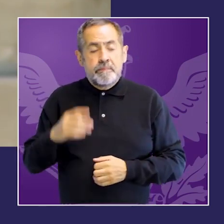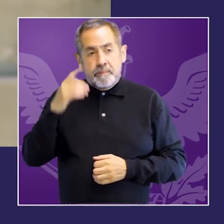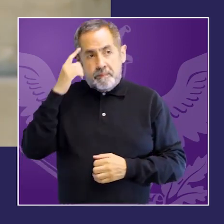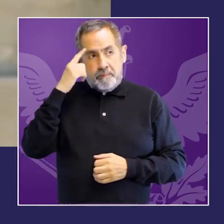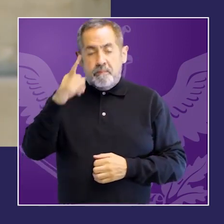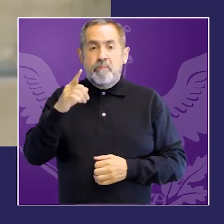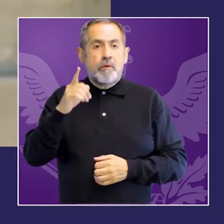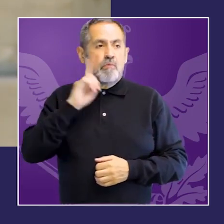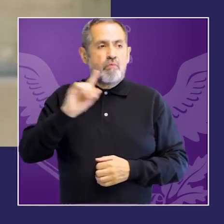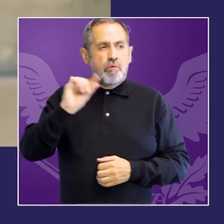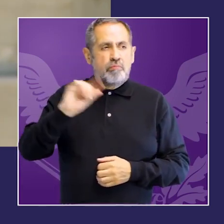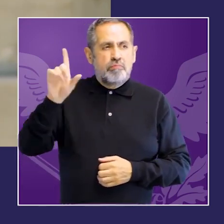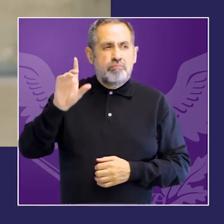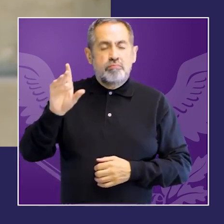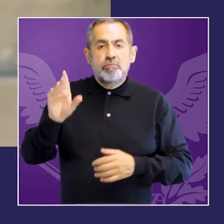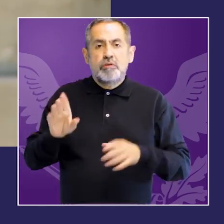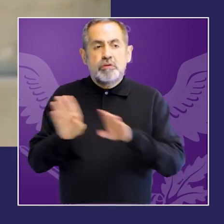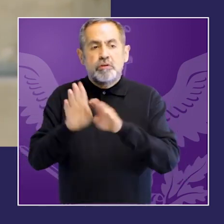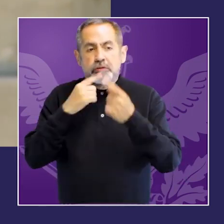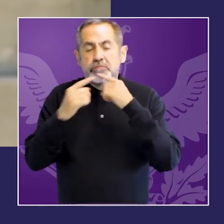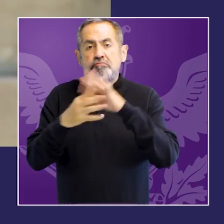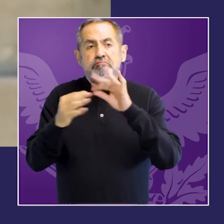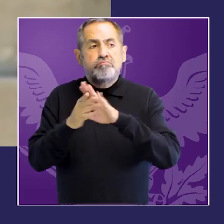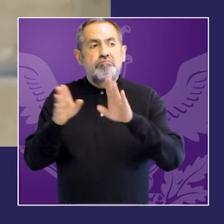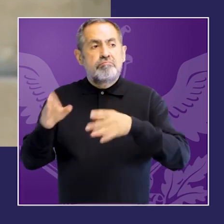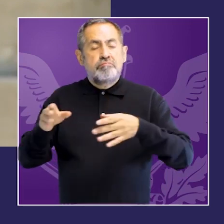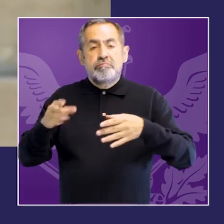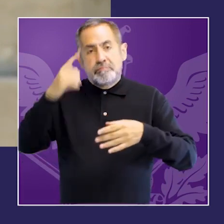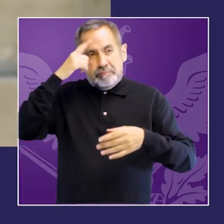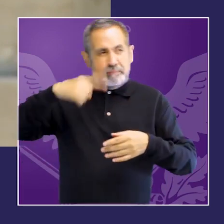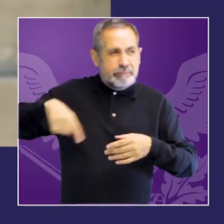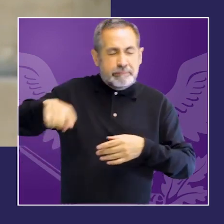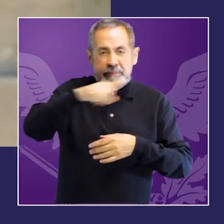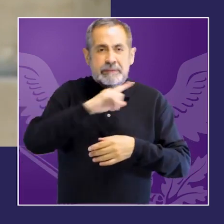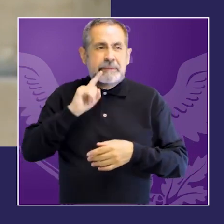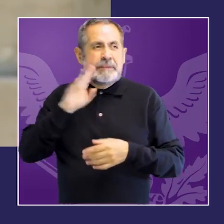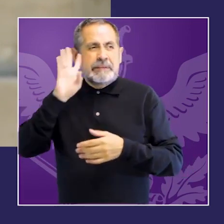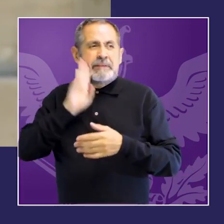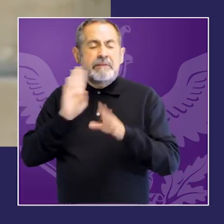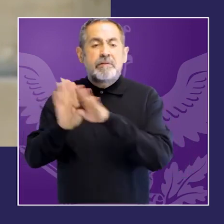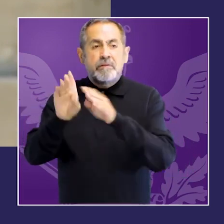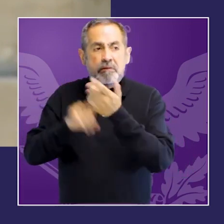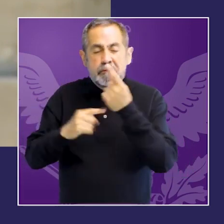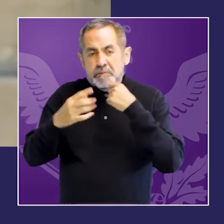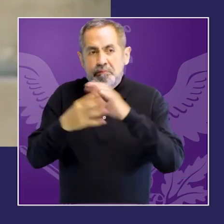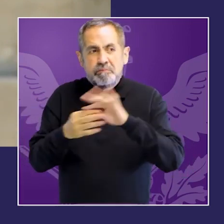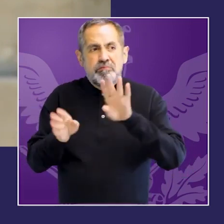fenómeno de los homicidios de mujeres y su vínculo con la discriminación estructural que las afecta.